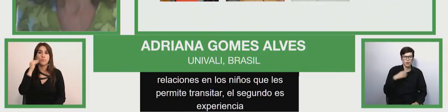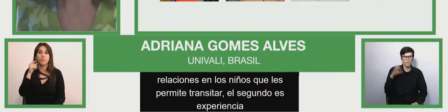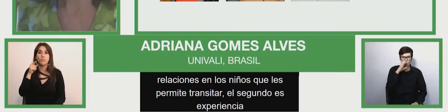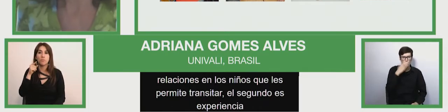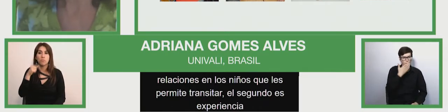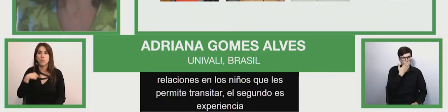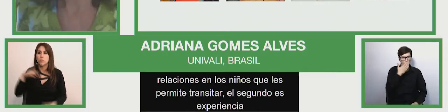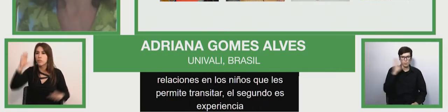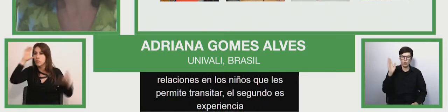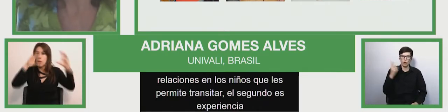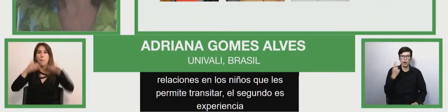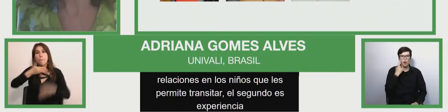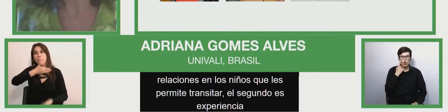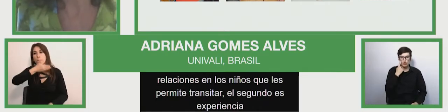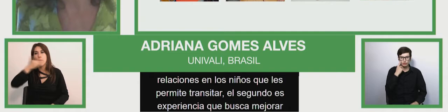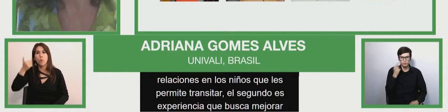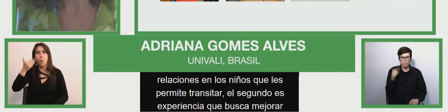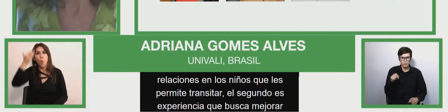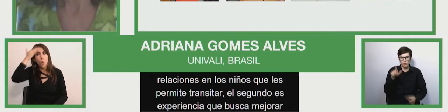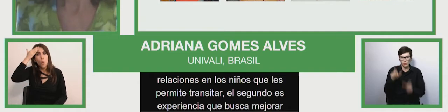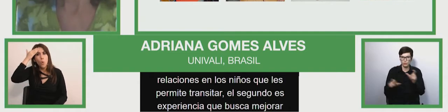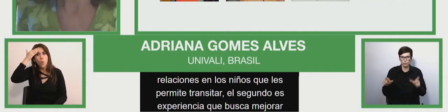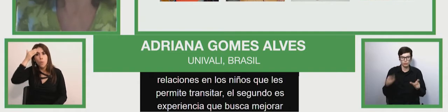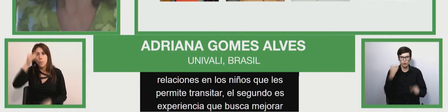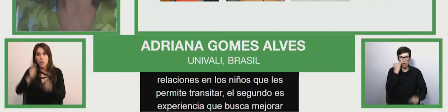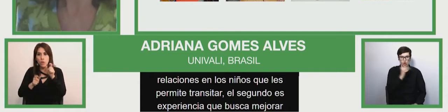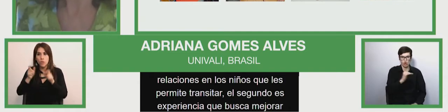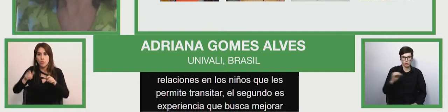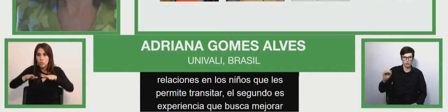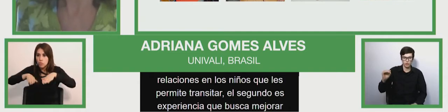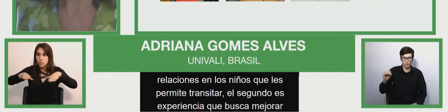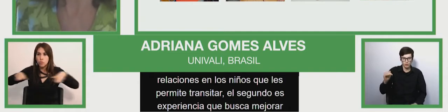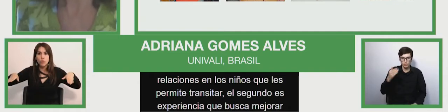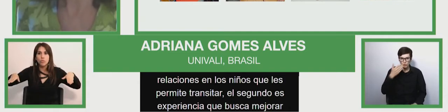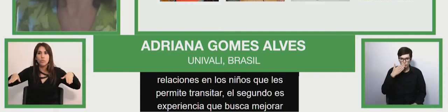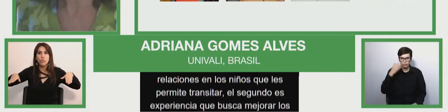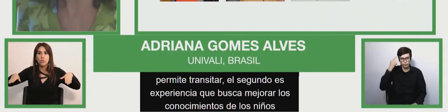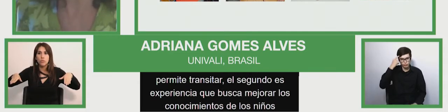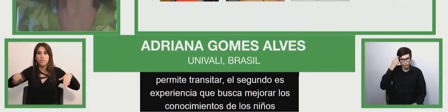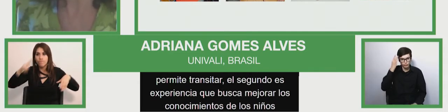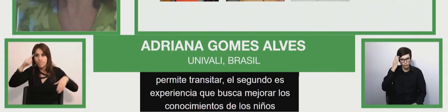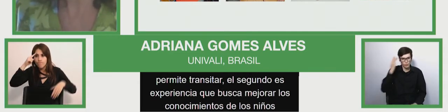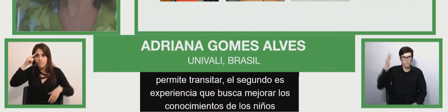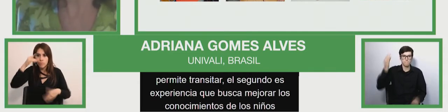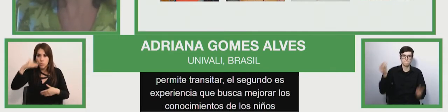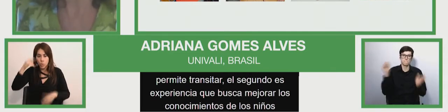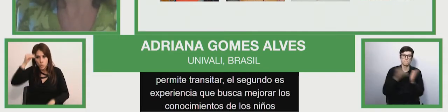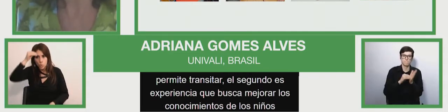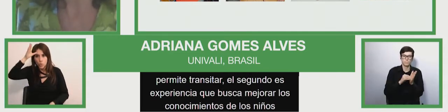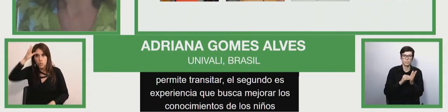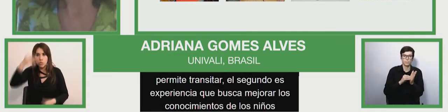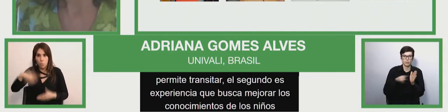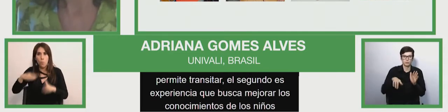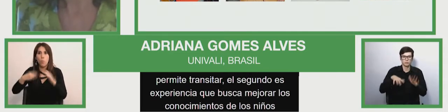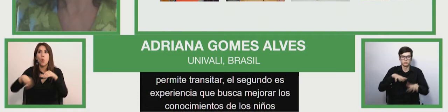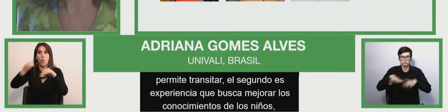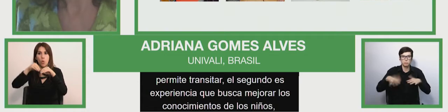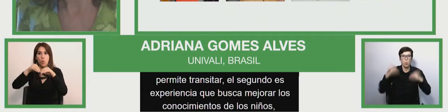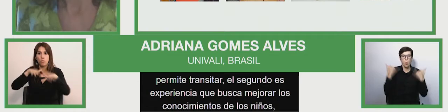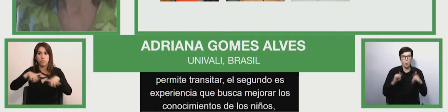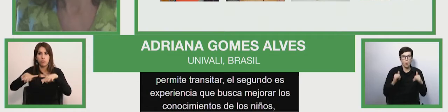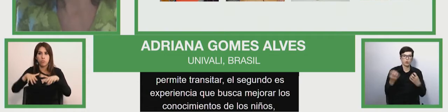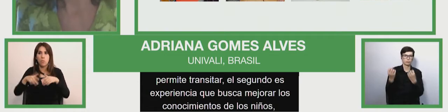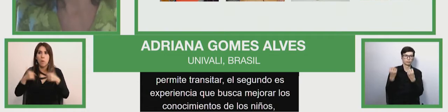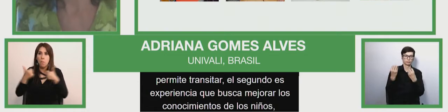el conocimiento de los niños a través de los momentos y de los juegos.